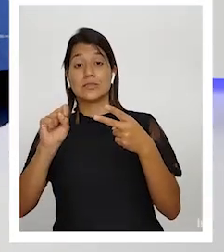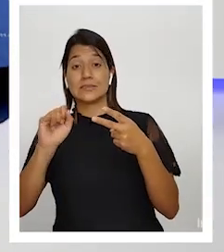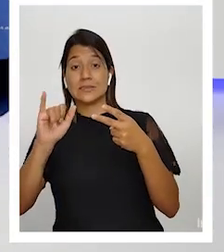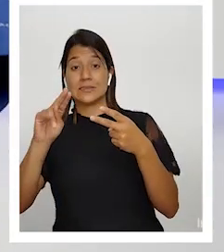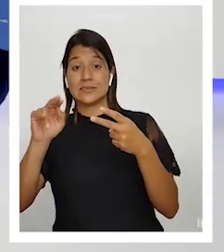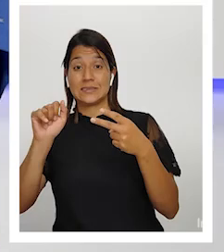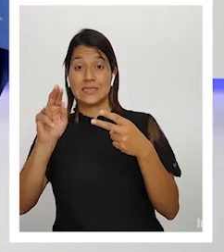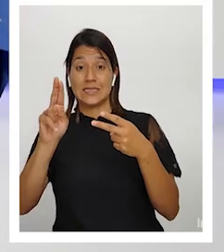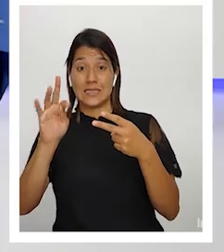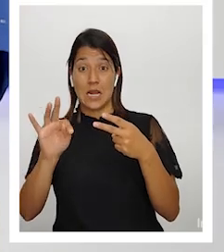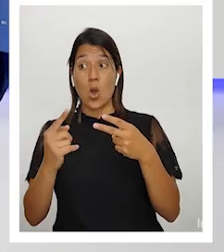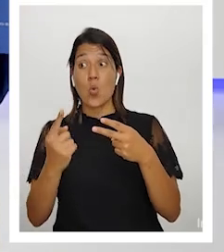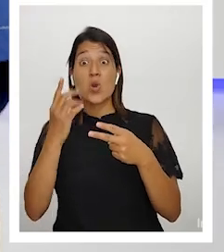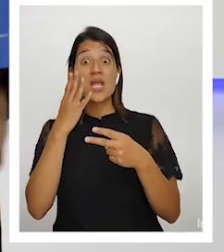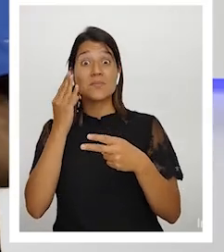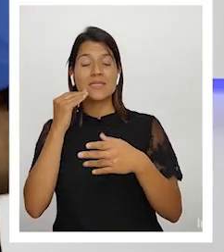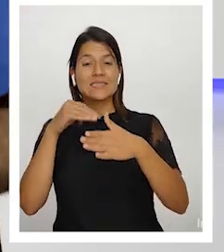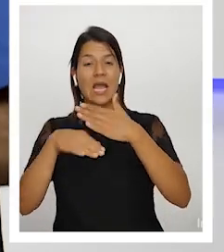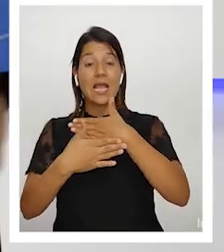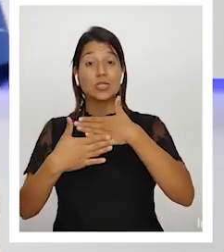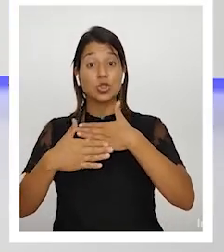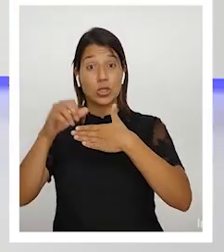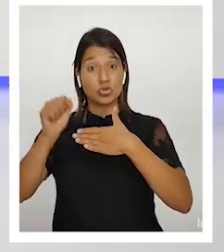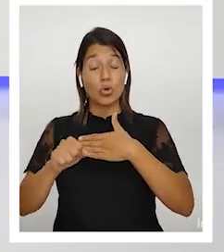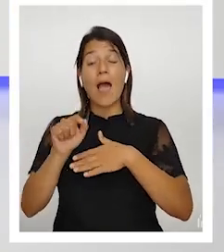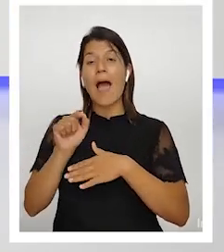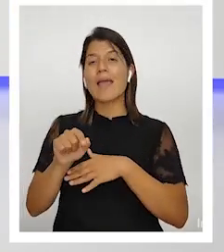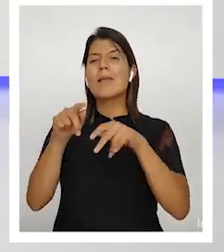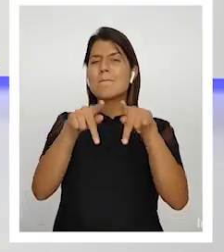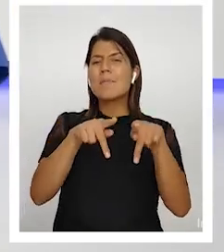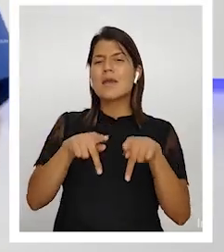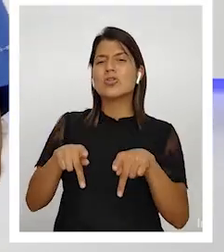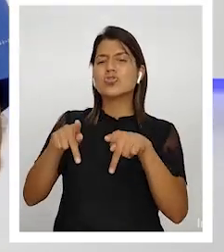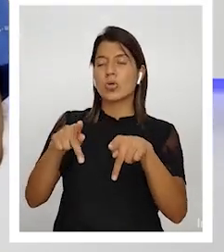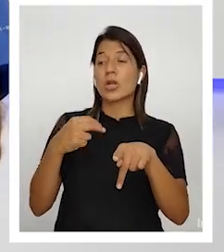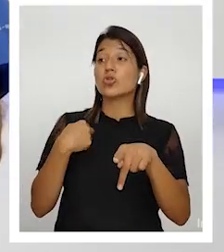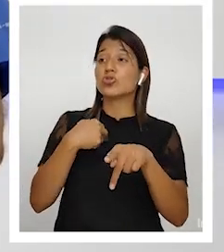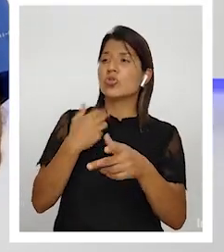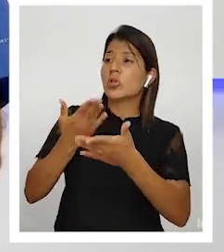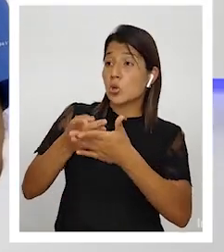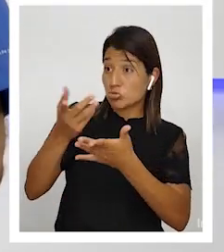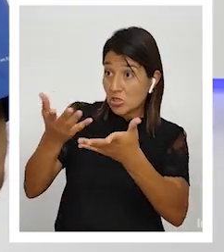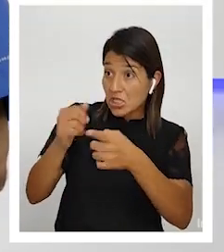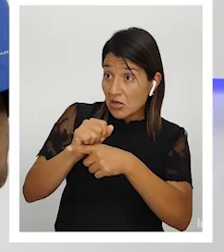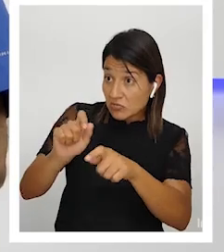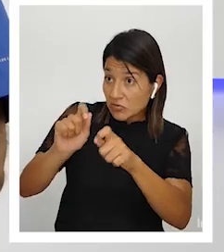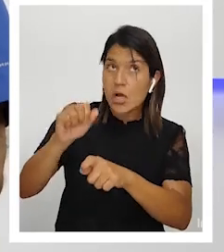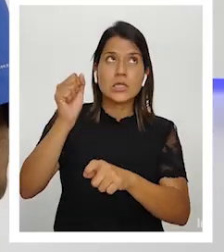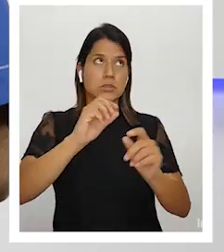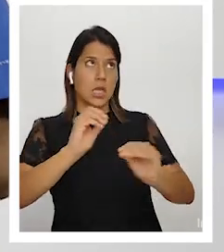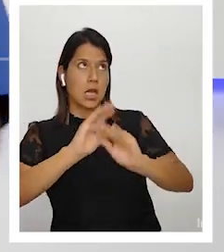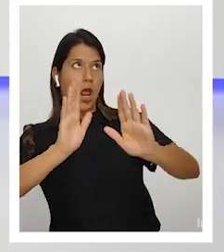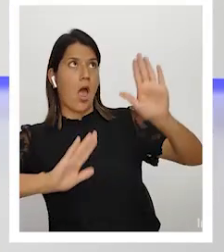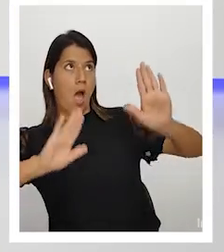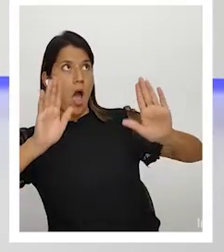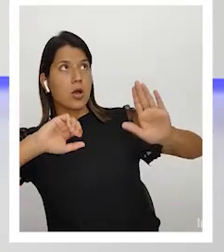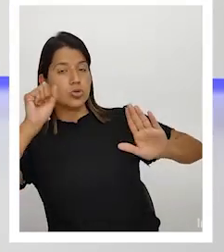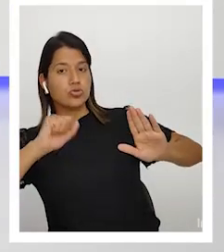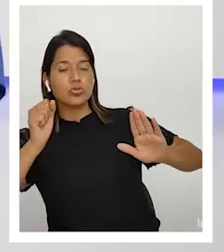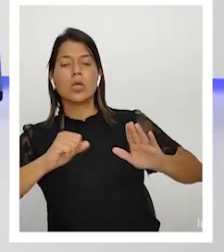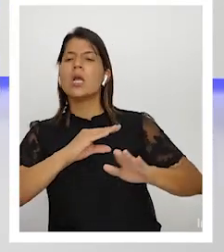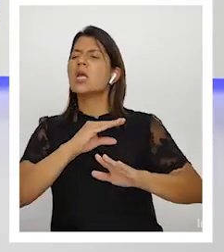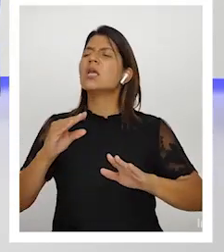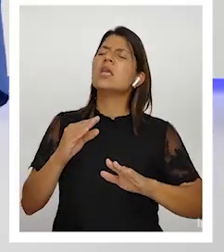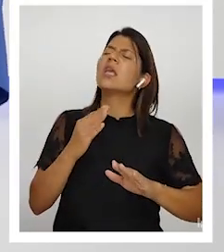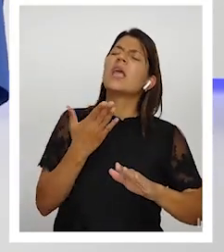donde la gente llegábamos y les decíamos ¿ustedes quieren capacitación? claro todo el mundo levanta las manos ¿y de qué cosas? de